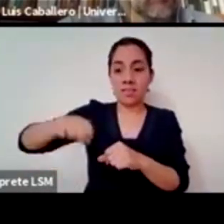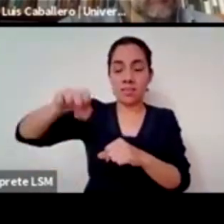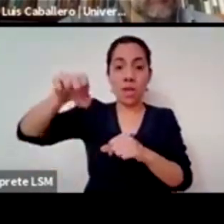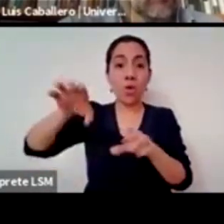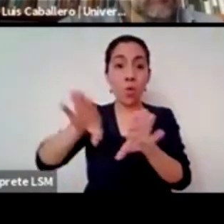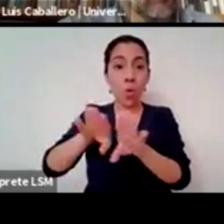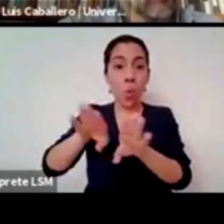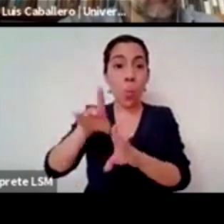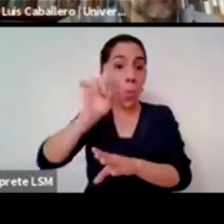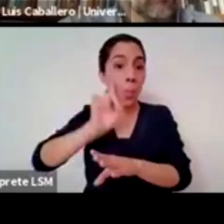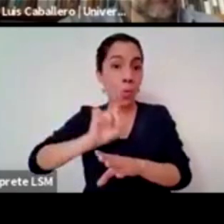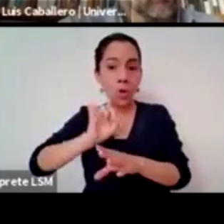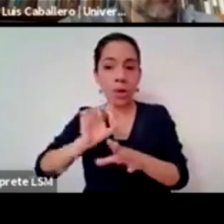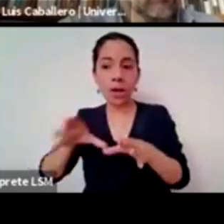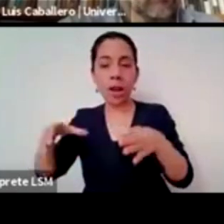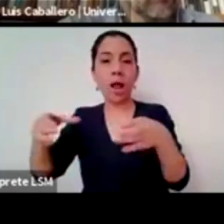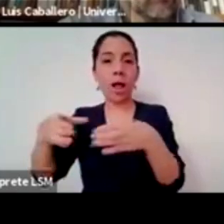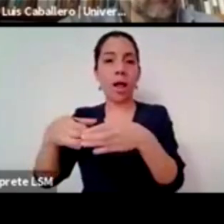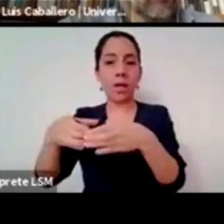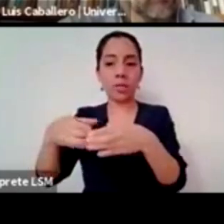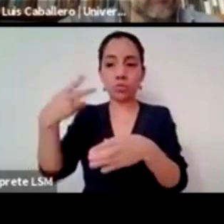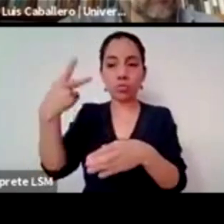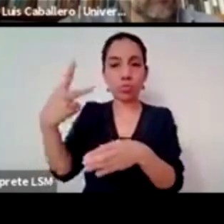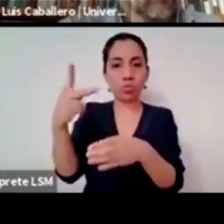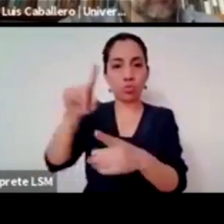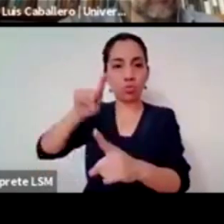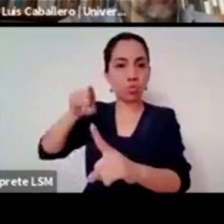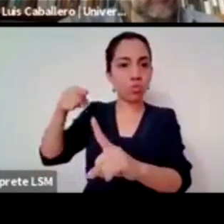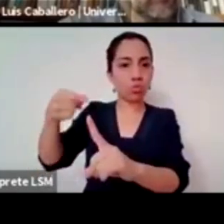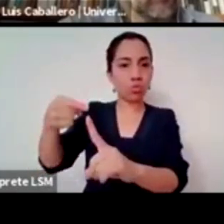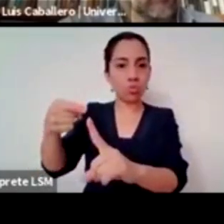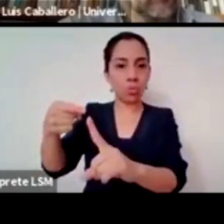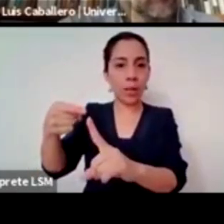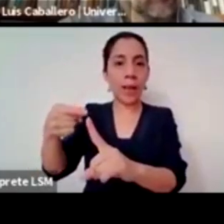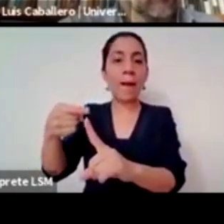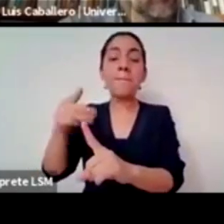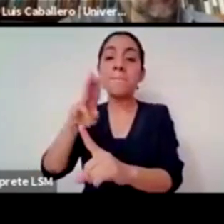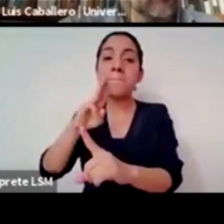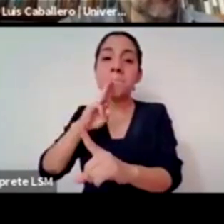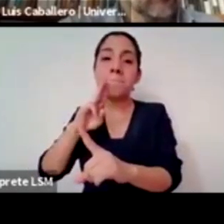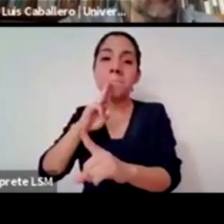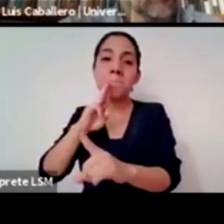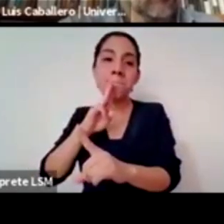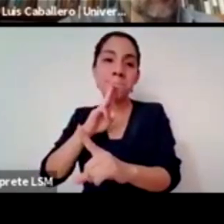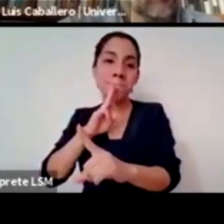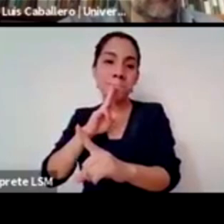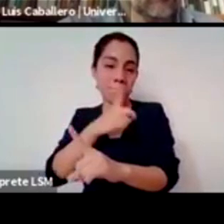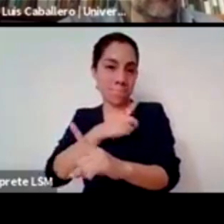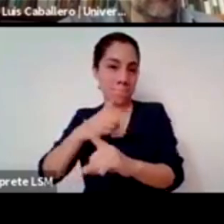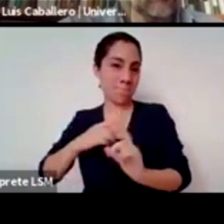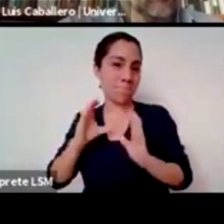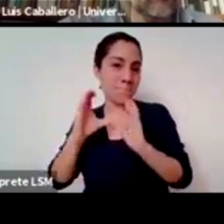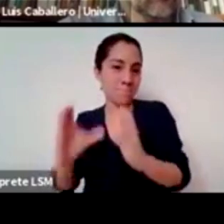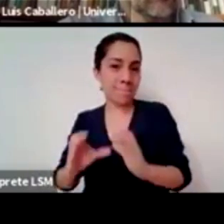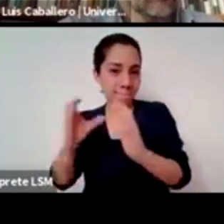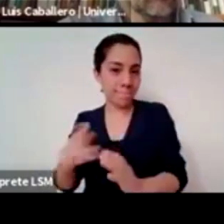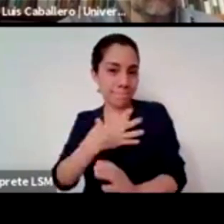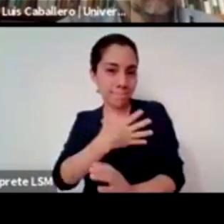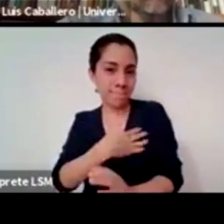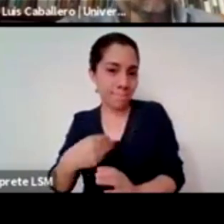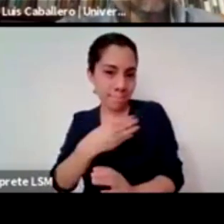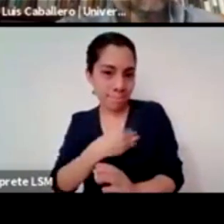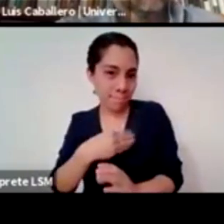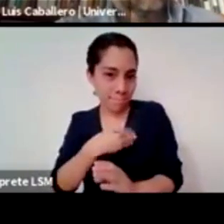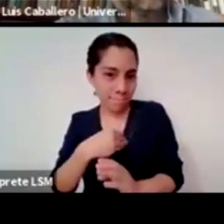que tienen como un objetivo fundamental que es la maternidad con esa